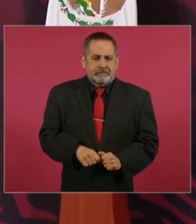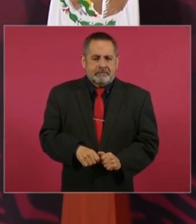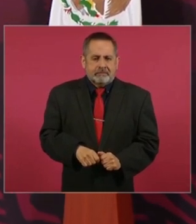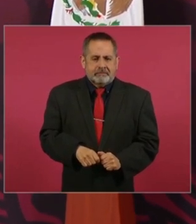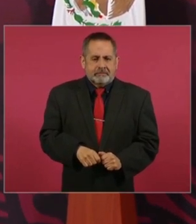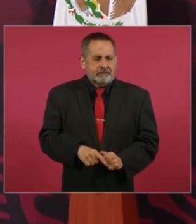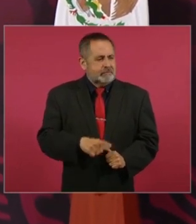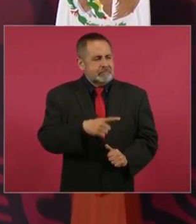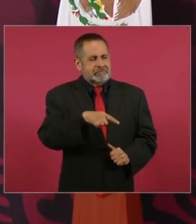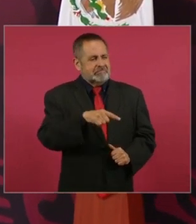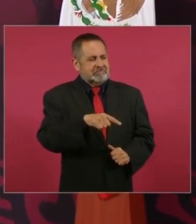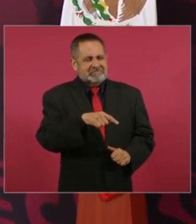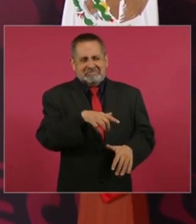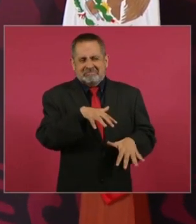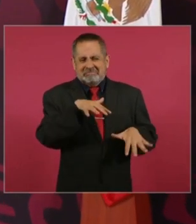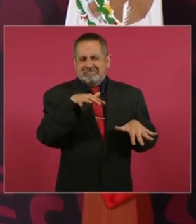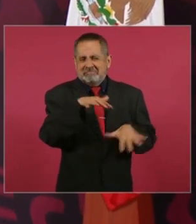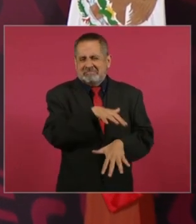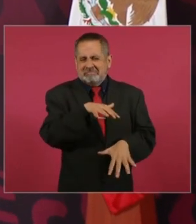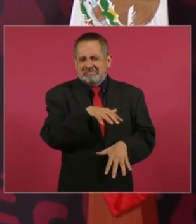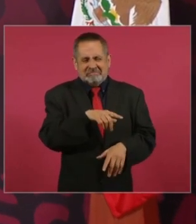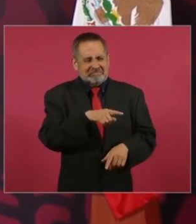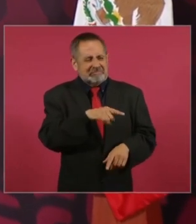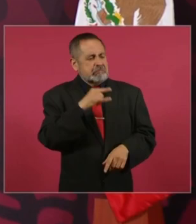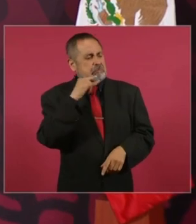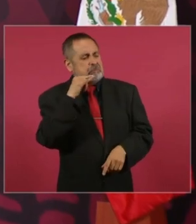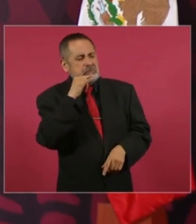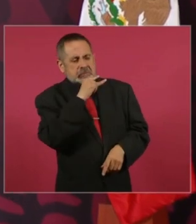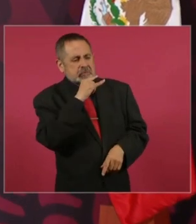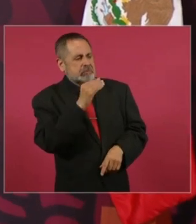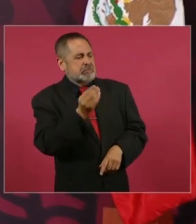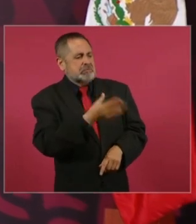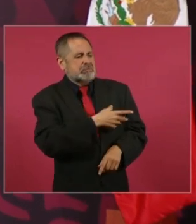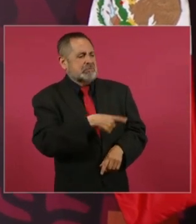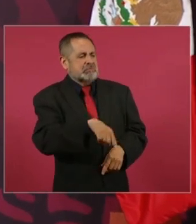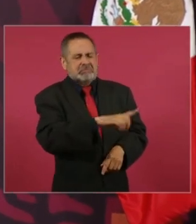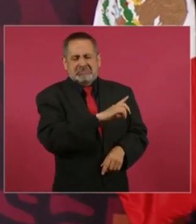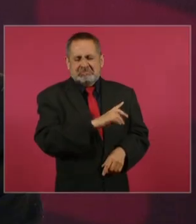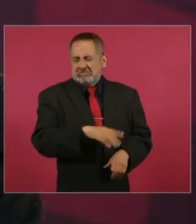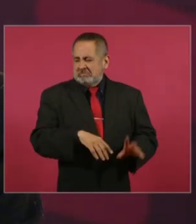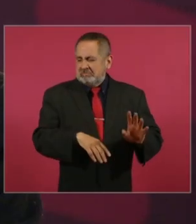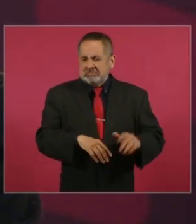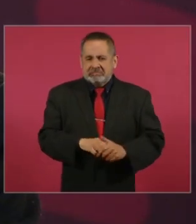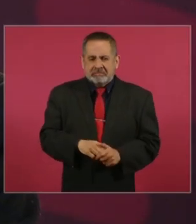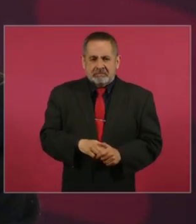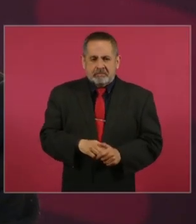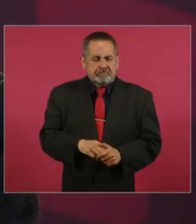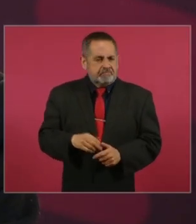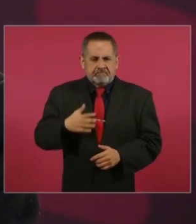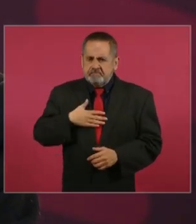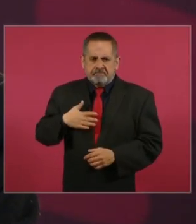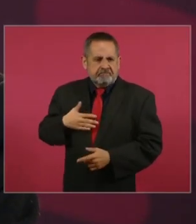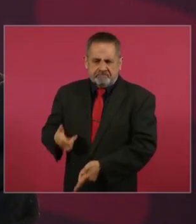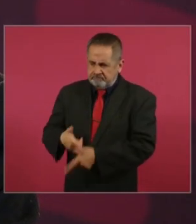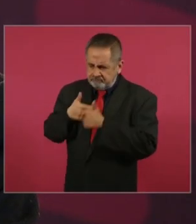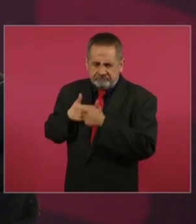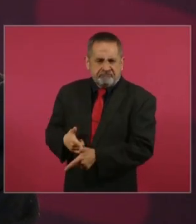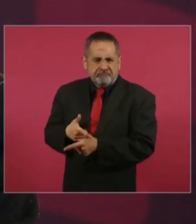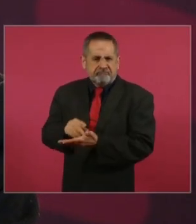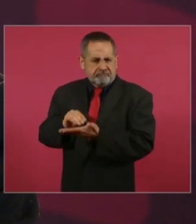toda esa caterva de hipócritas y lo vamos a seguir haciendo.